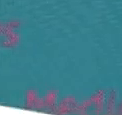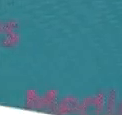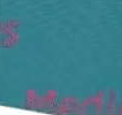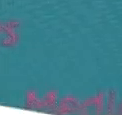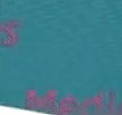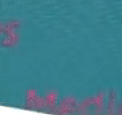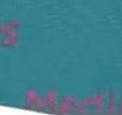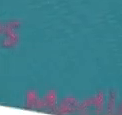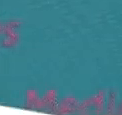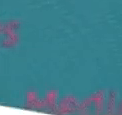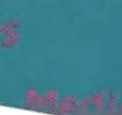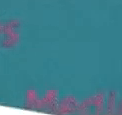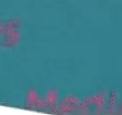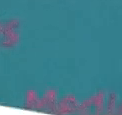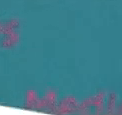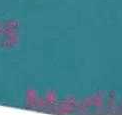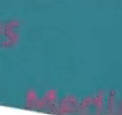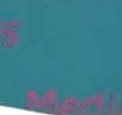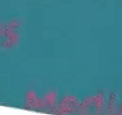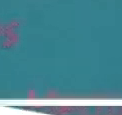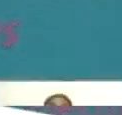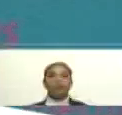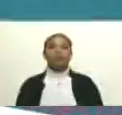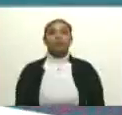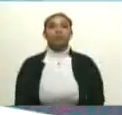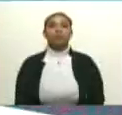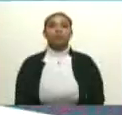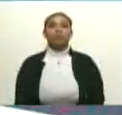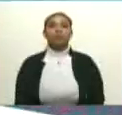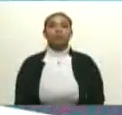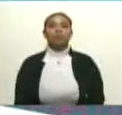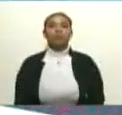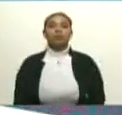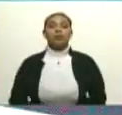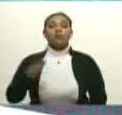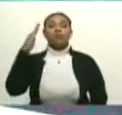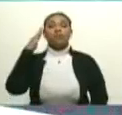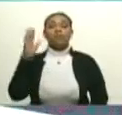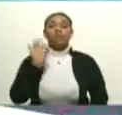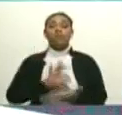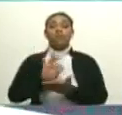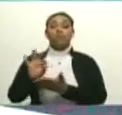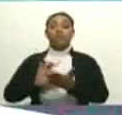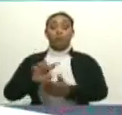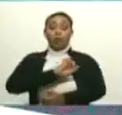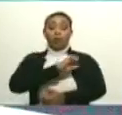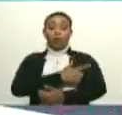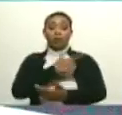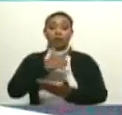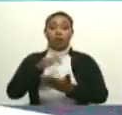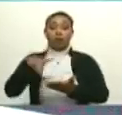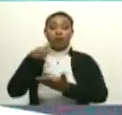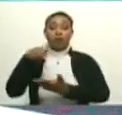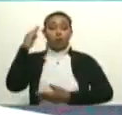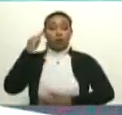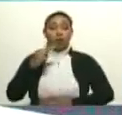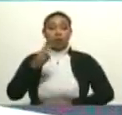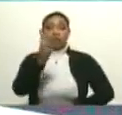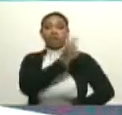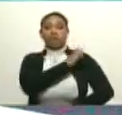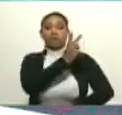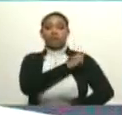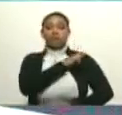entrando a la selva. El comandante estratégico operacional de la Fuerza Armada Nacional Bolivariana, el general en jefe